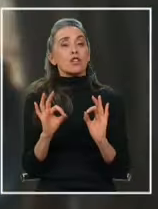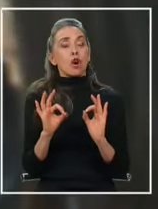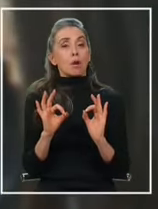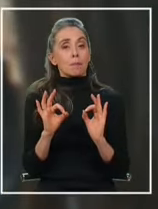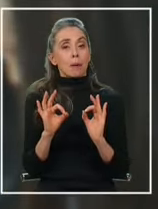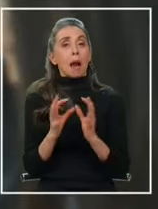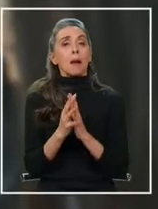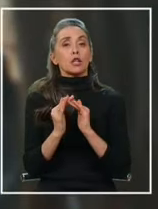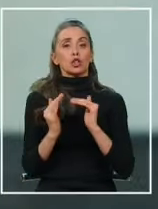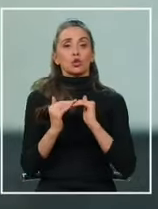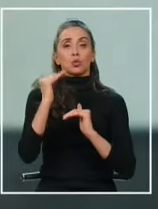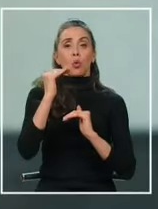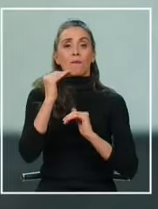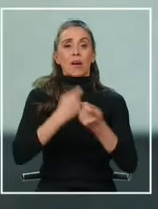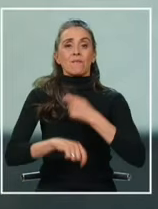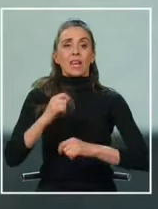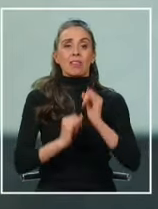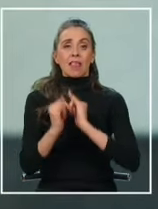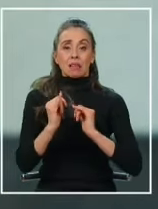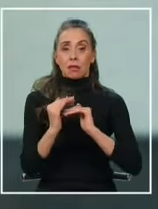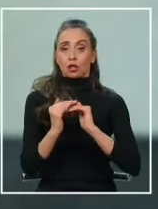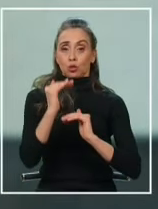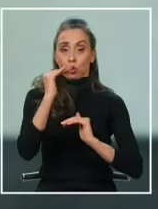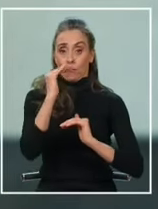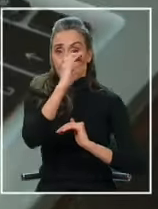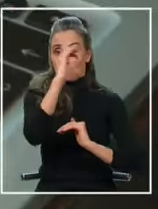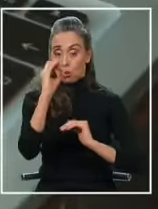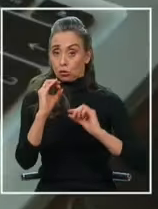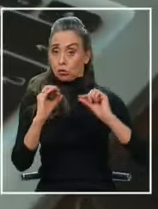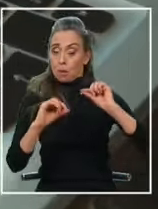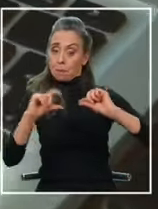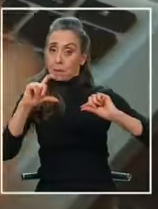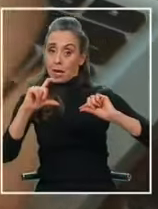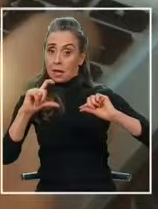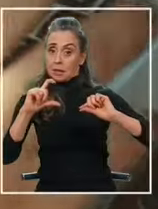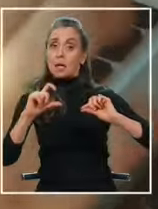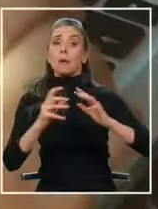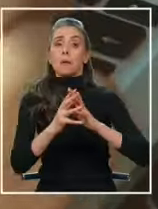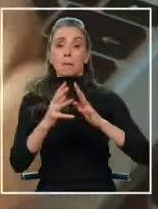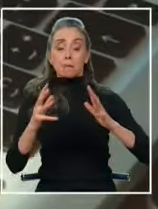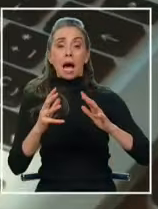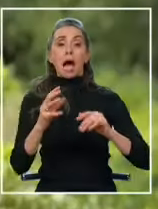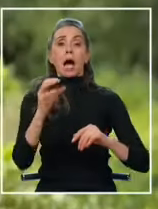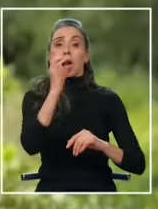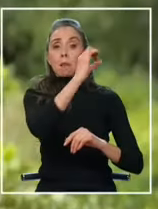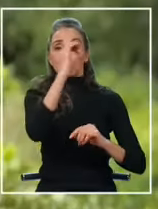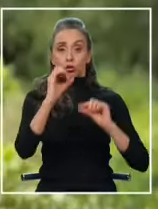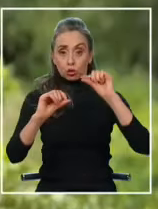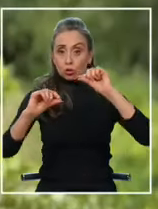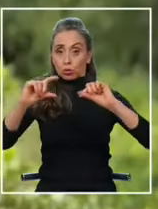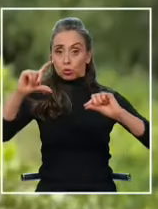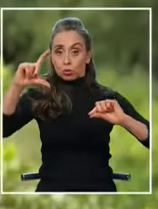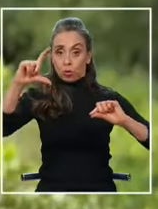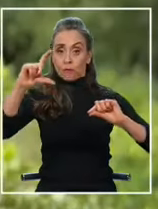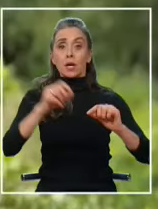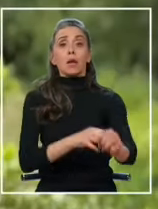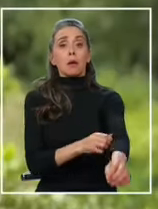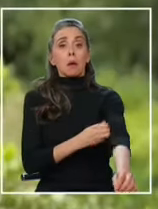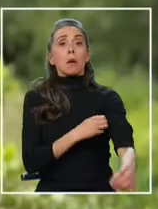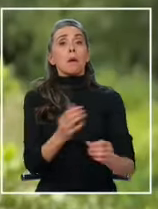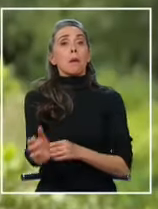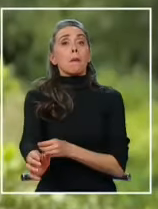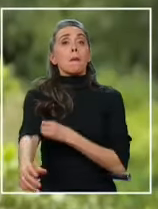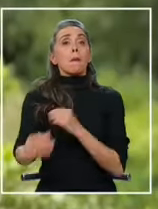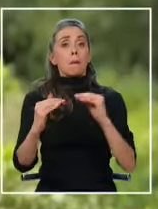crecimiento de las ventas vía internet Si ya creció un porcentaje elevado el que siga creciendo las mismas tasas implica de que crezca aún más en